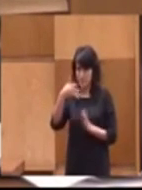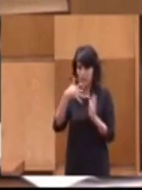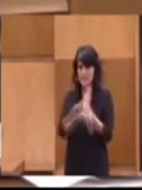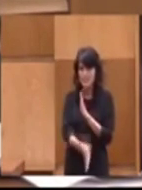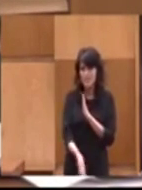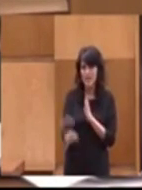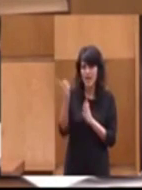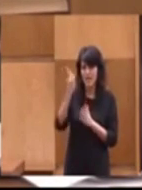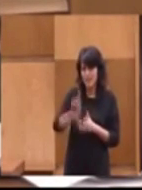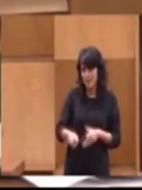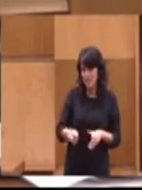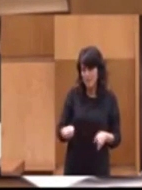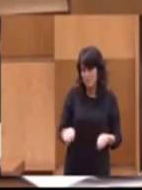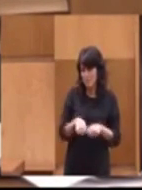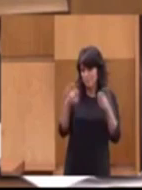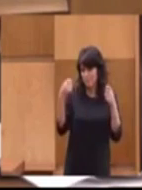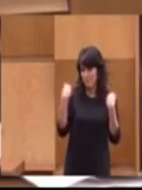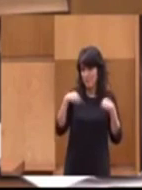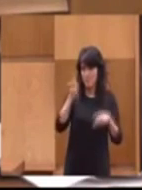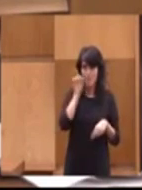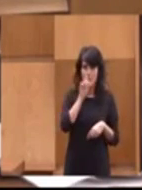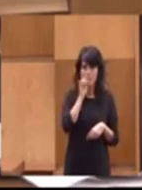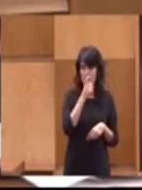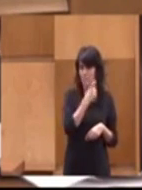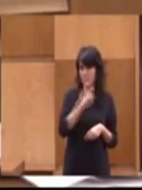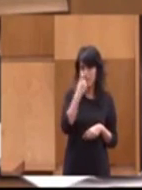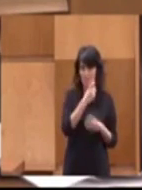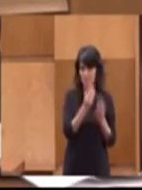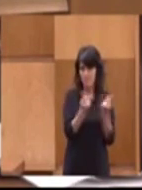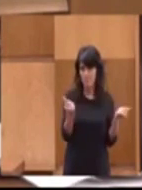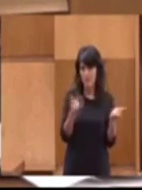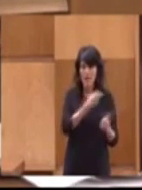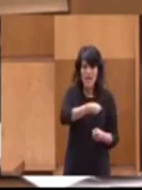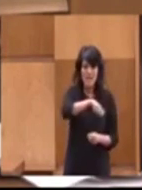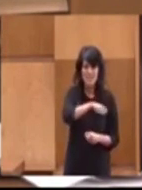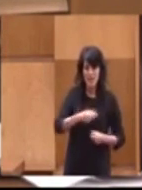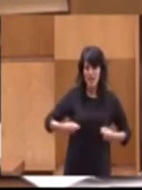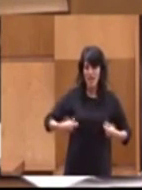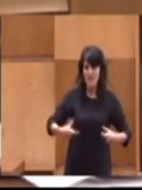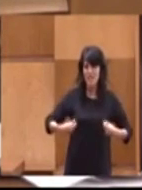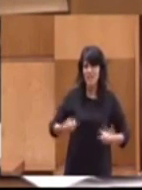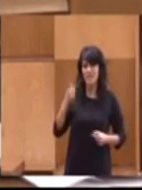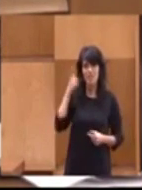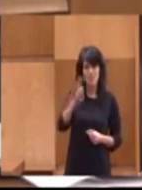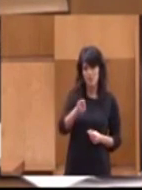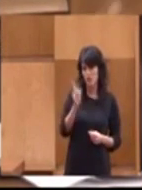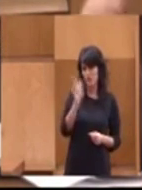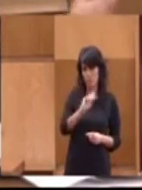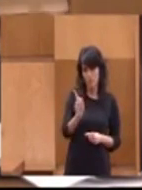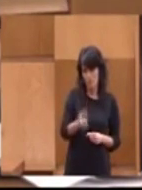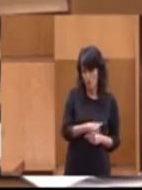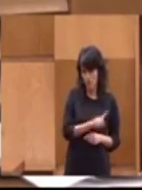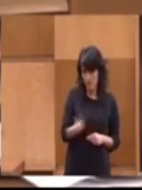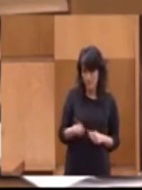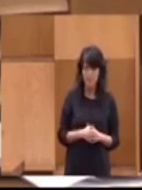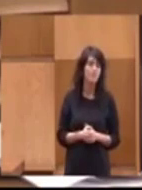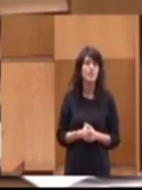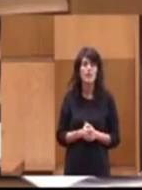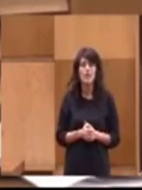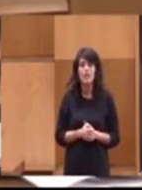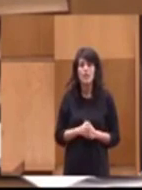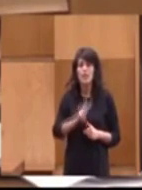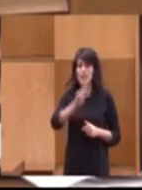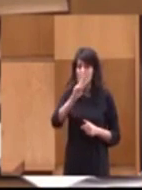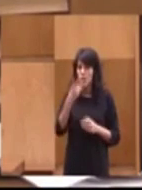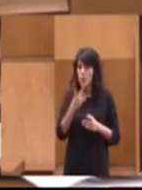también se desmonta una de esas falacias de que España es de los países que más se está gastando en sus pensiones porque no es así. No obstante, y en el